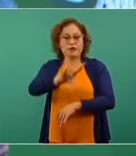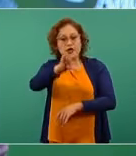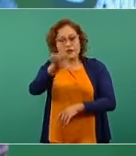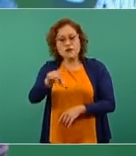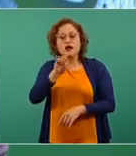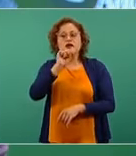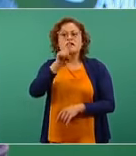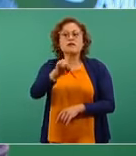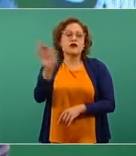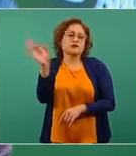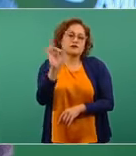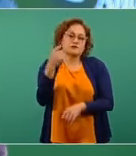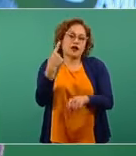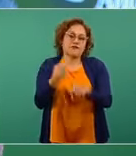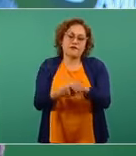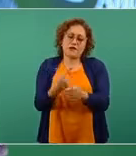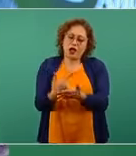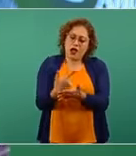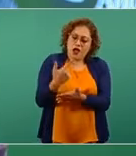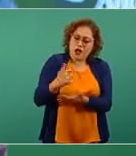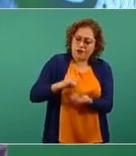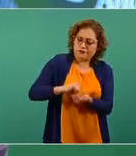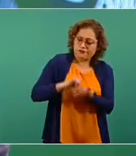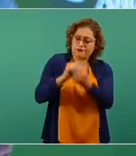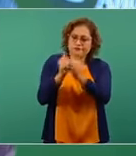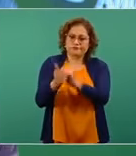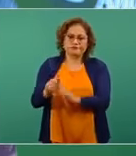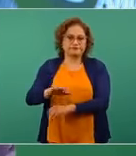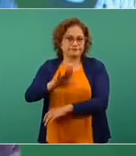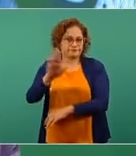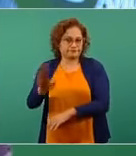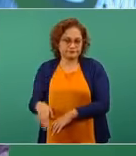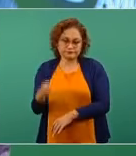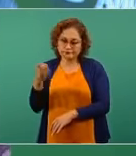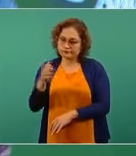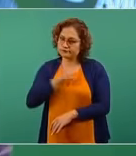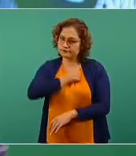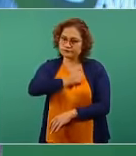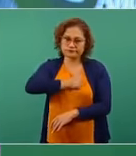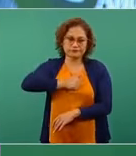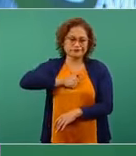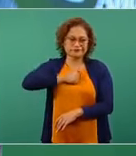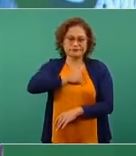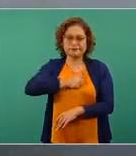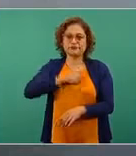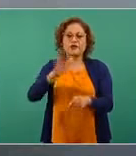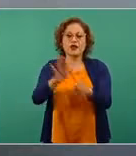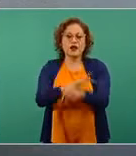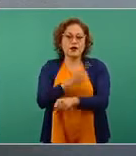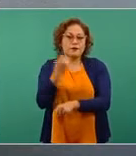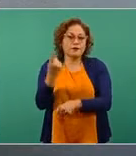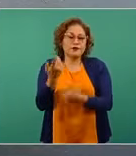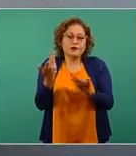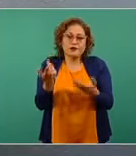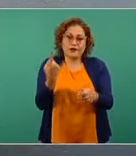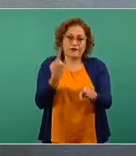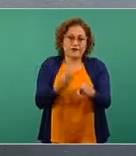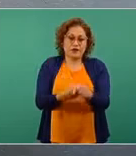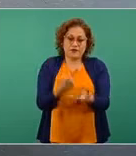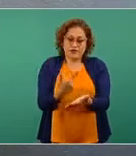de una enfermedad, que es la pérdida de la vida, la muerte, porque se complique y cause